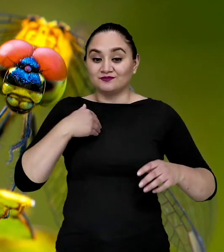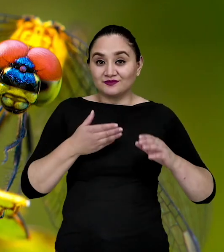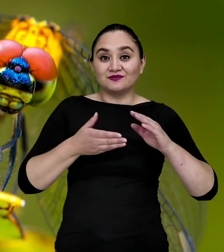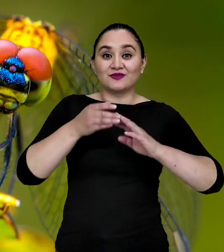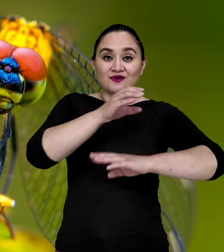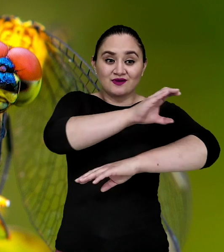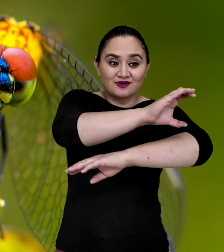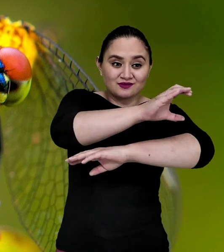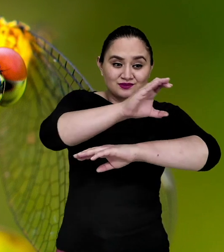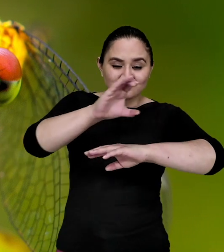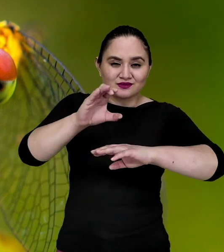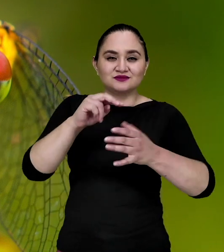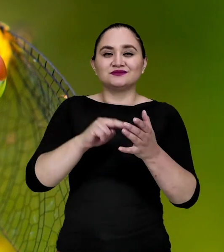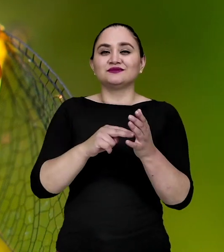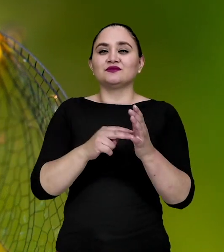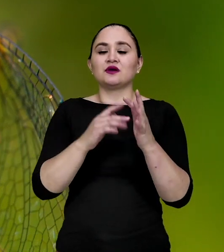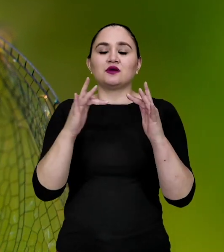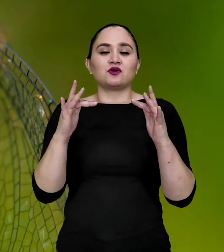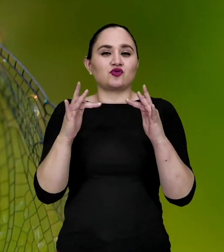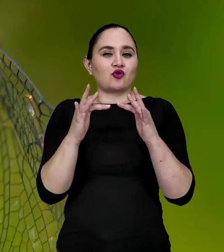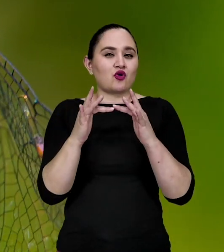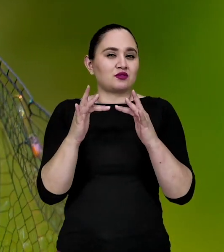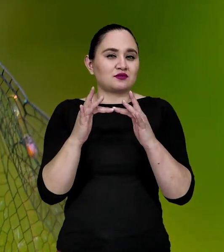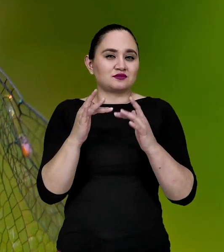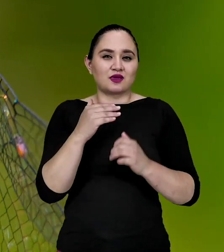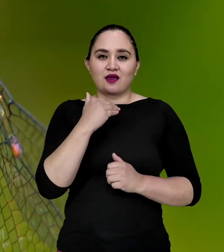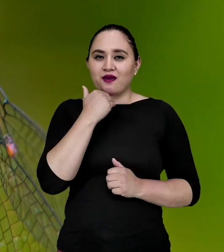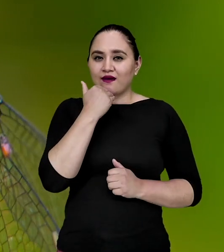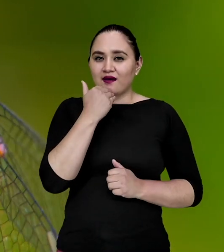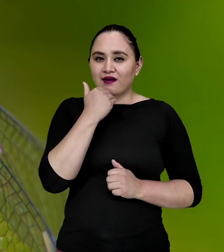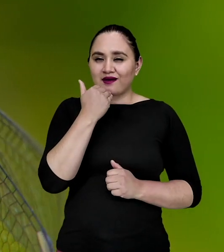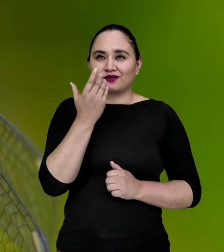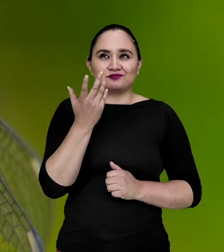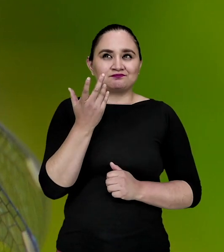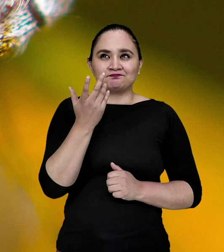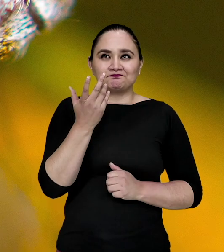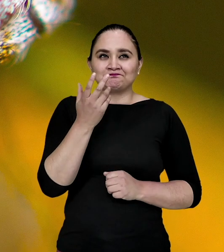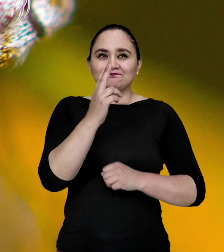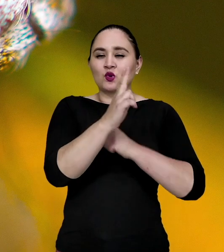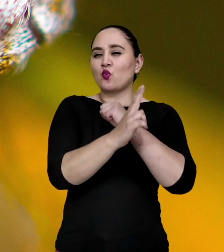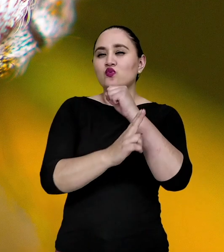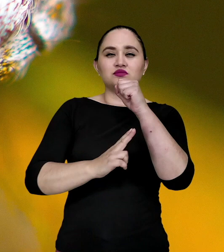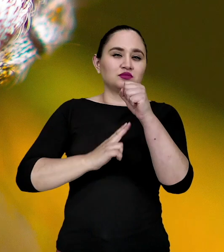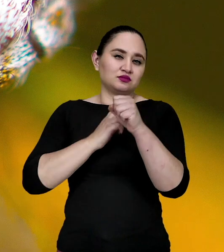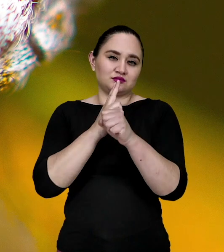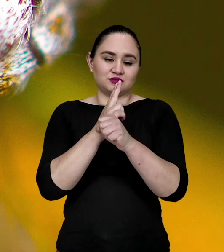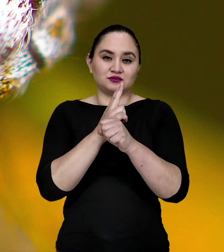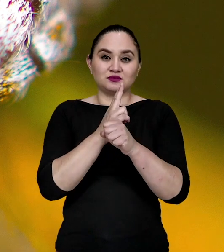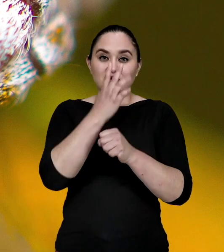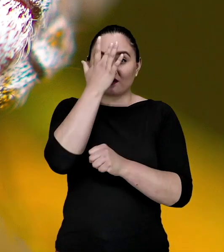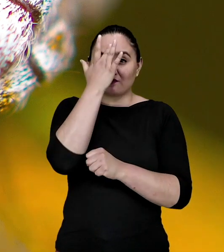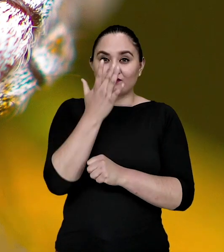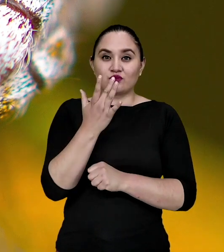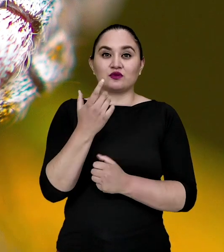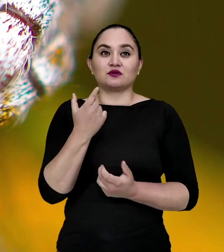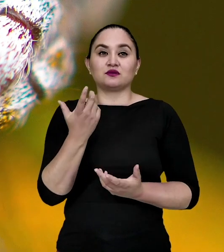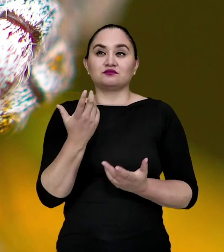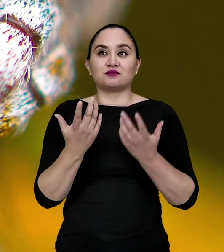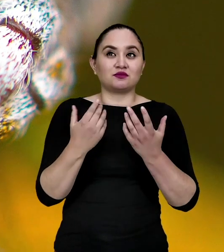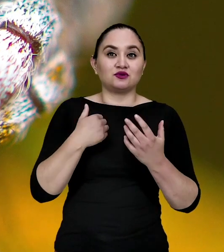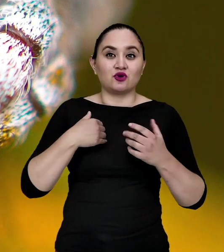Ir al campo para mí es conectarme con algo, con el universo, porque si